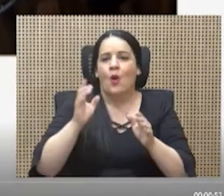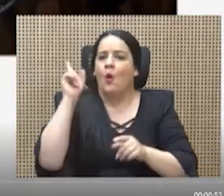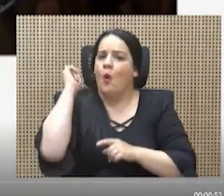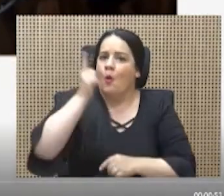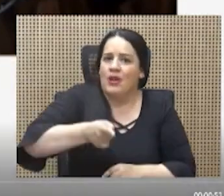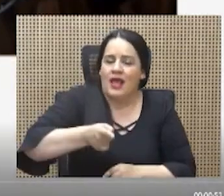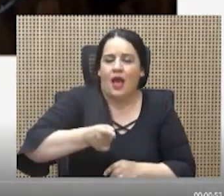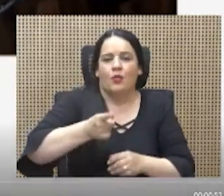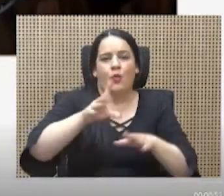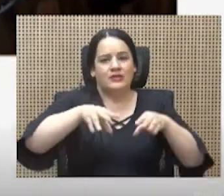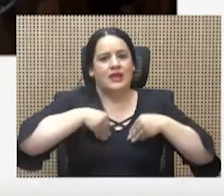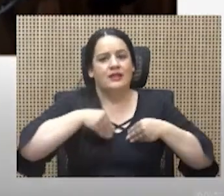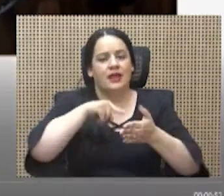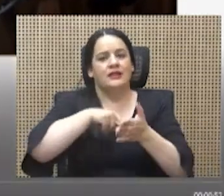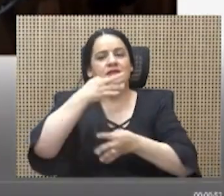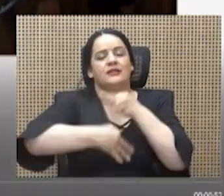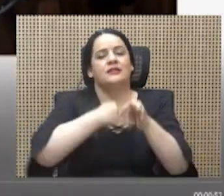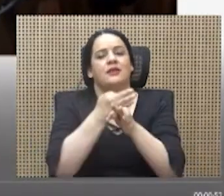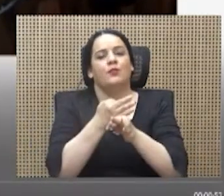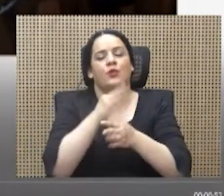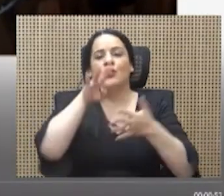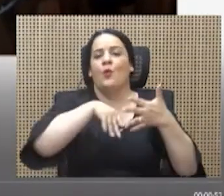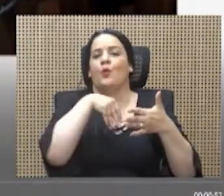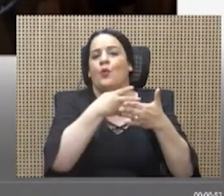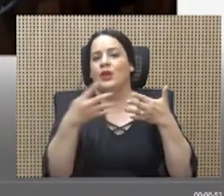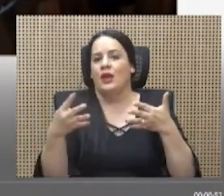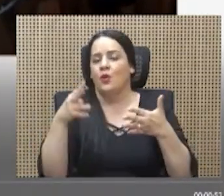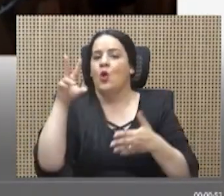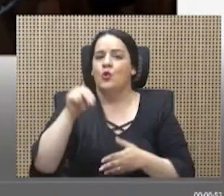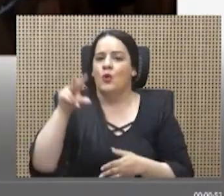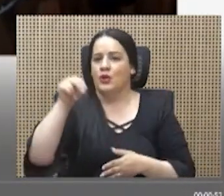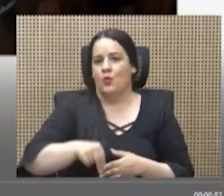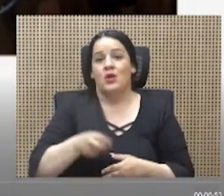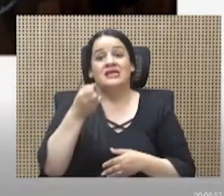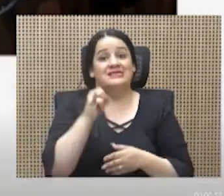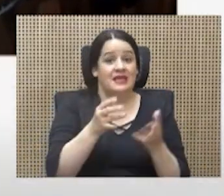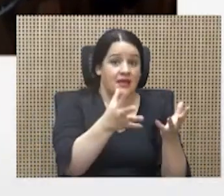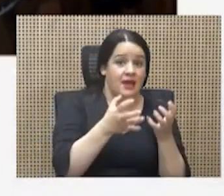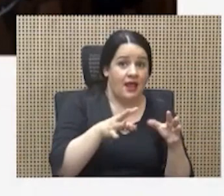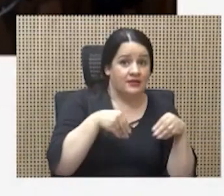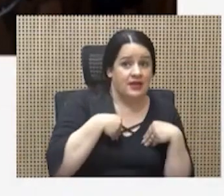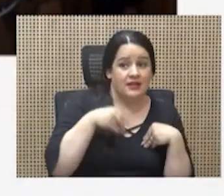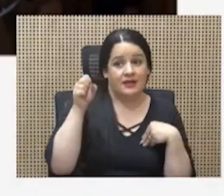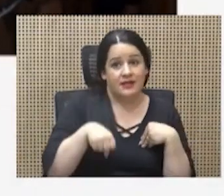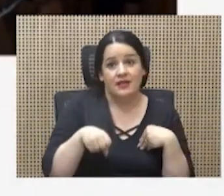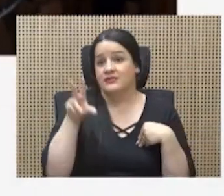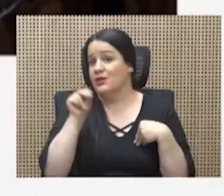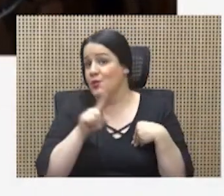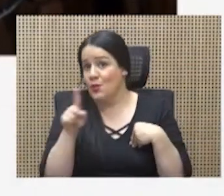jornadas. No y no. Si quiere lo acepta sí y si no, no. Siguiente.